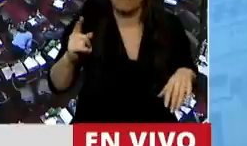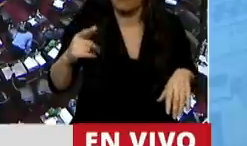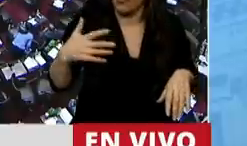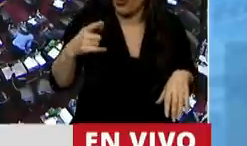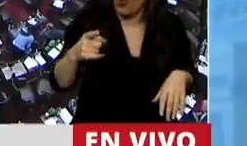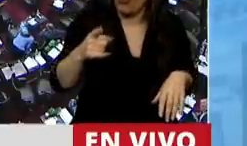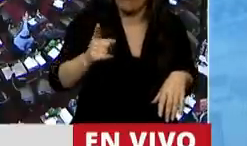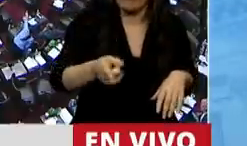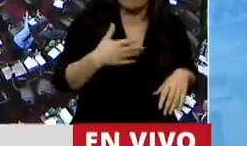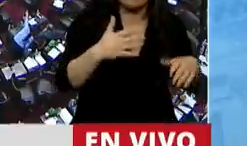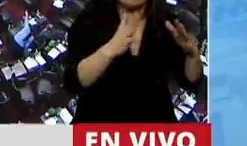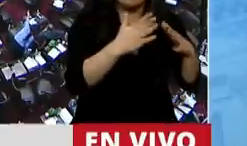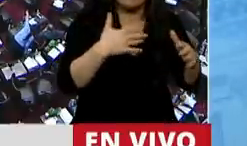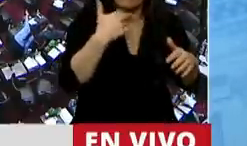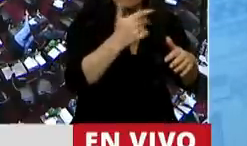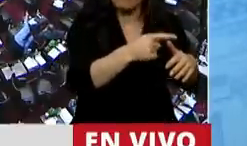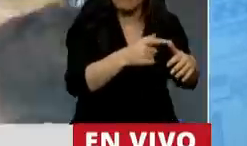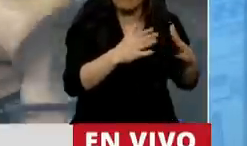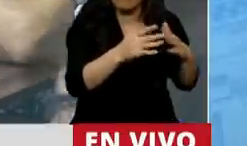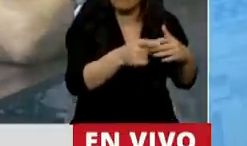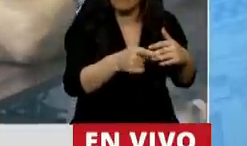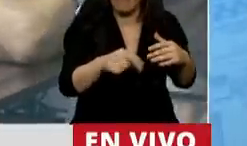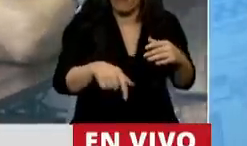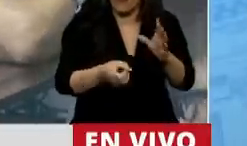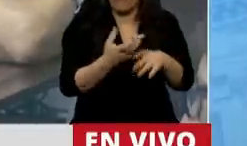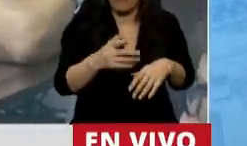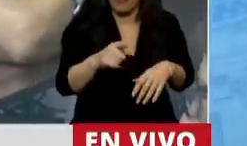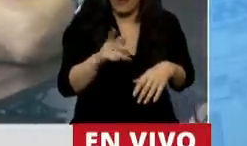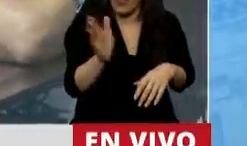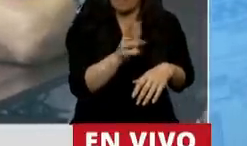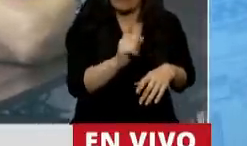han llegado hasta la casa de mi hija en la mañana de hoy.